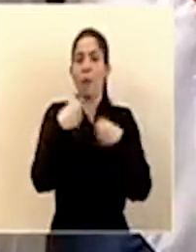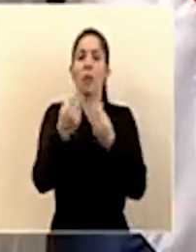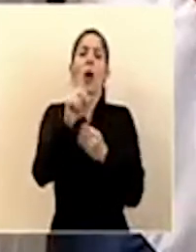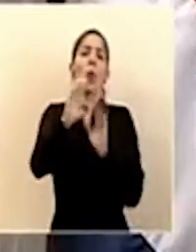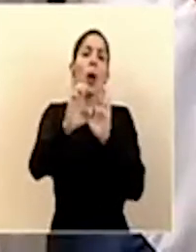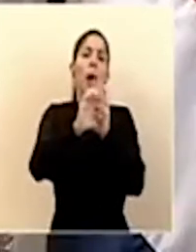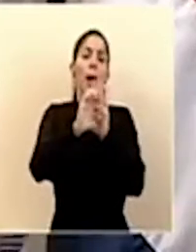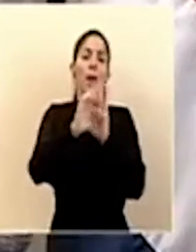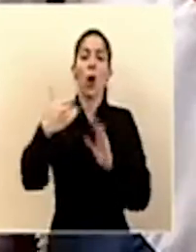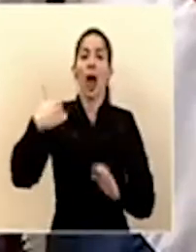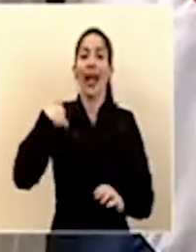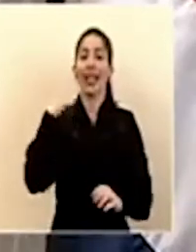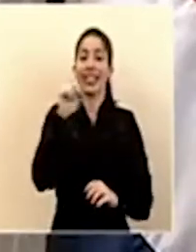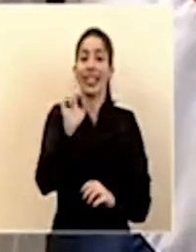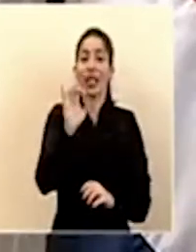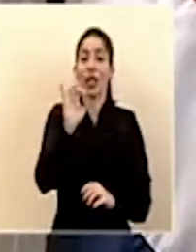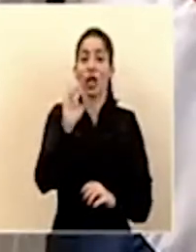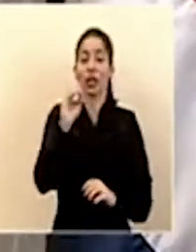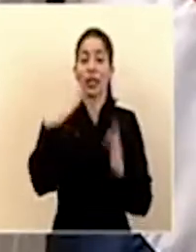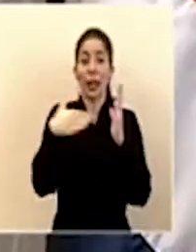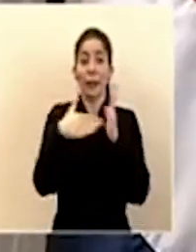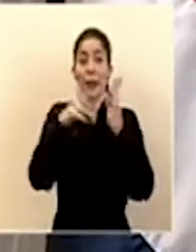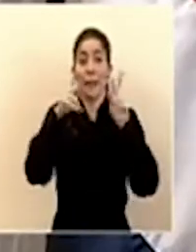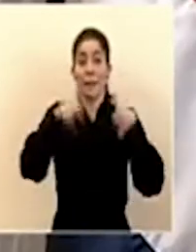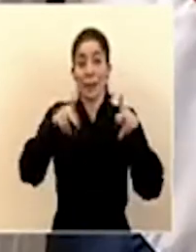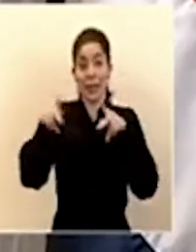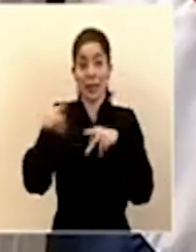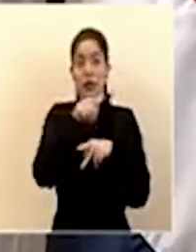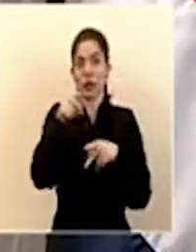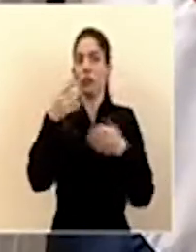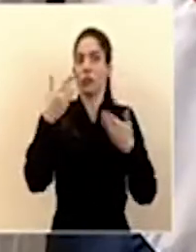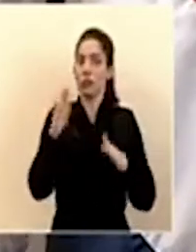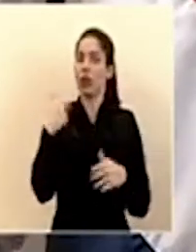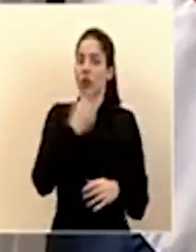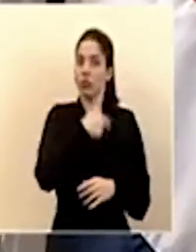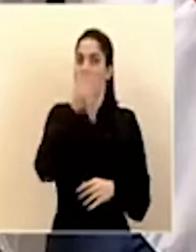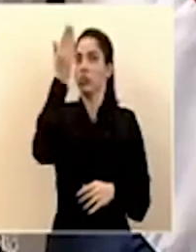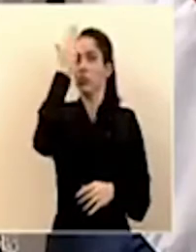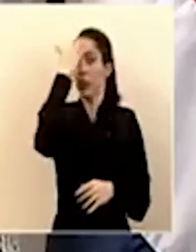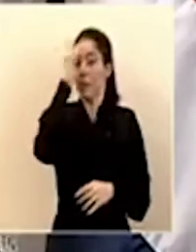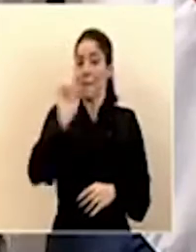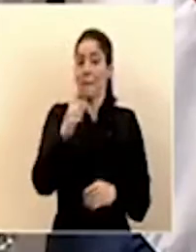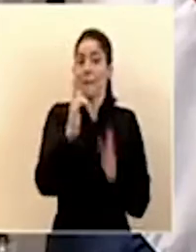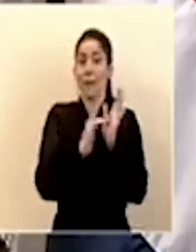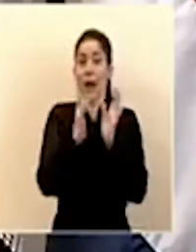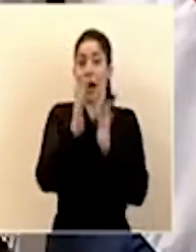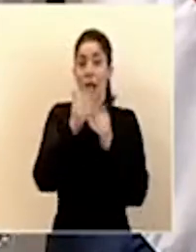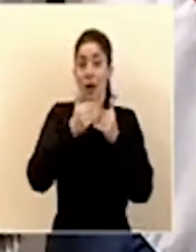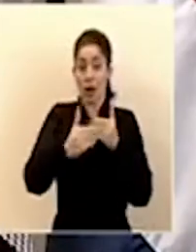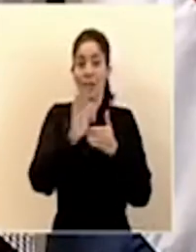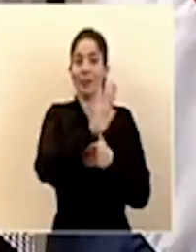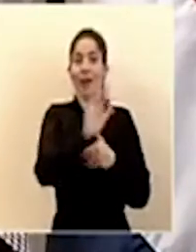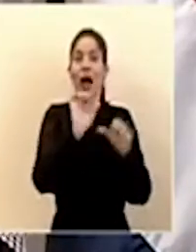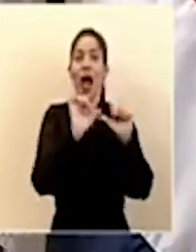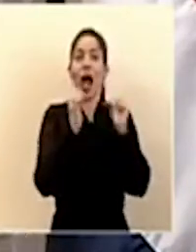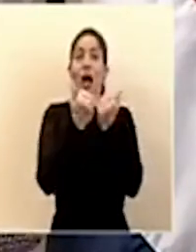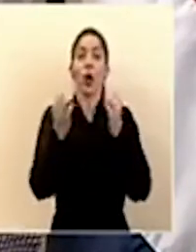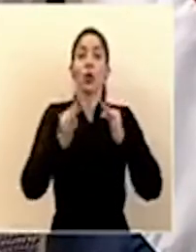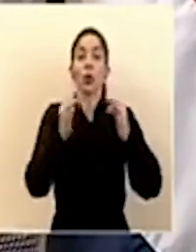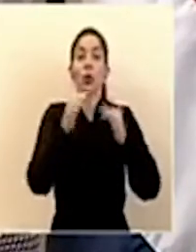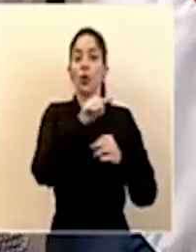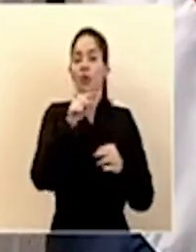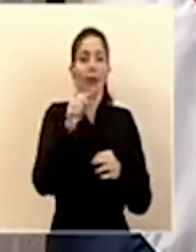ejemplo, tenemos 180 mil personas de las cuales sabemos que a partir del 1 de abril en el sector turismo no van a tener